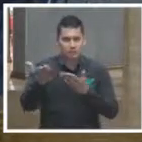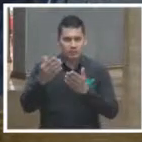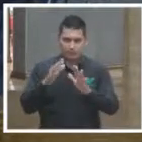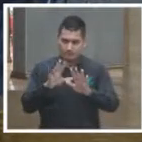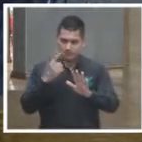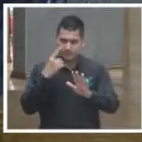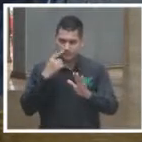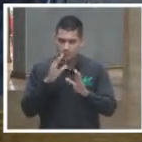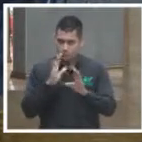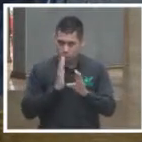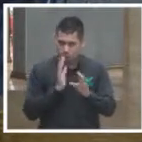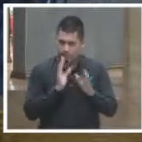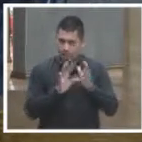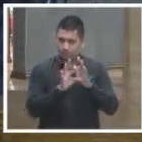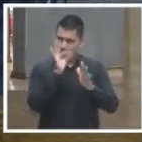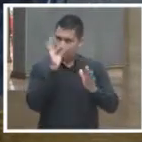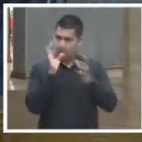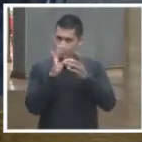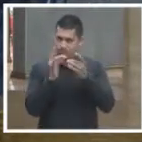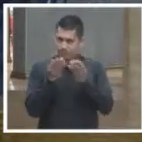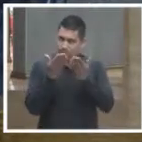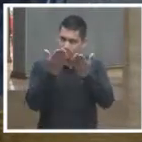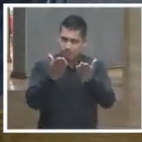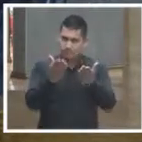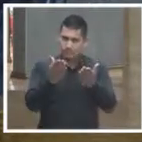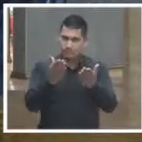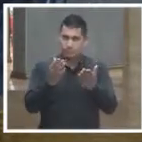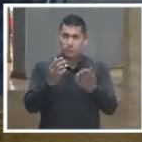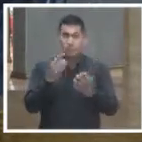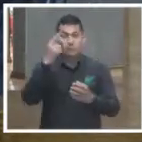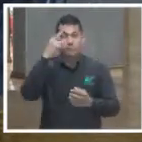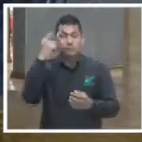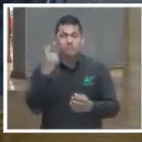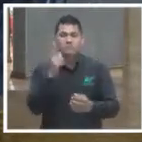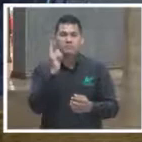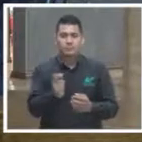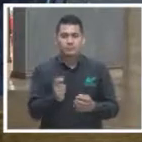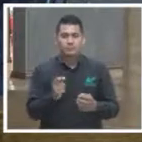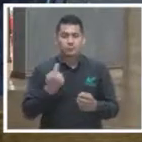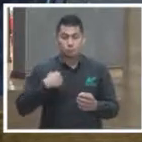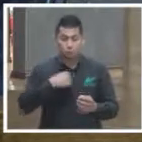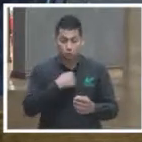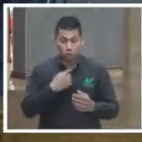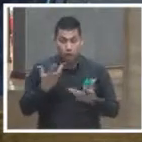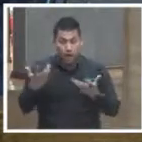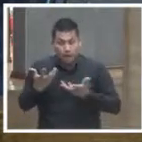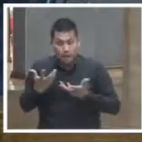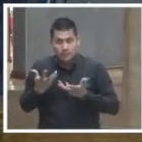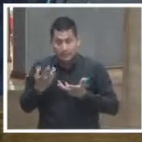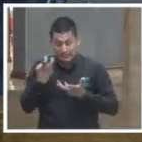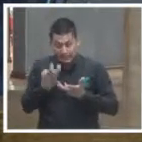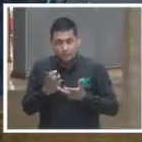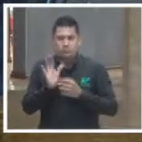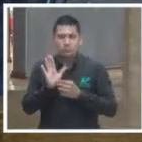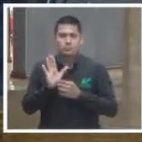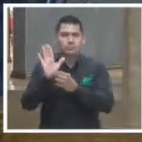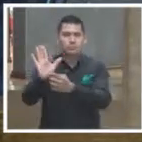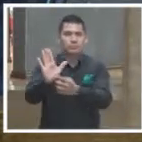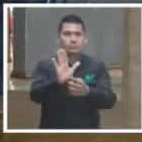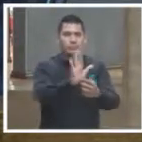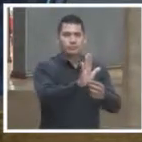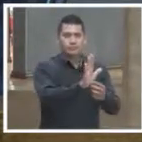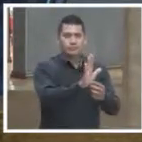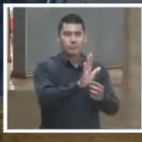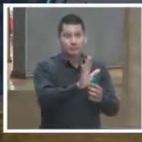aquí ya puntualizar, porque también me parece central, para poder dar a conocer lo que hacemos, eso era lo que podíamos hacer a través de los